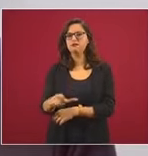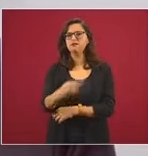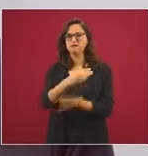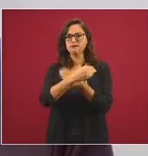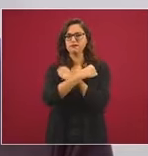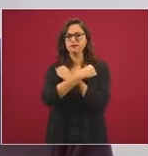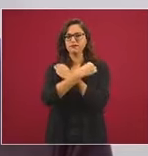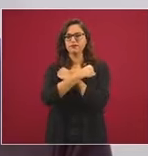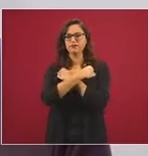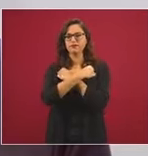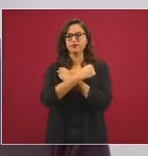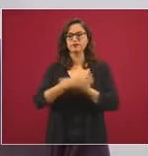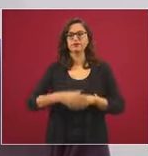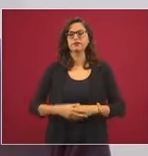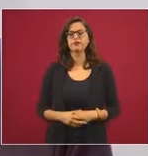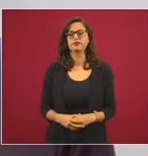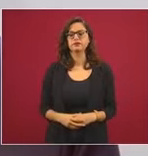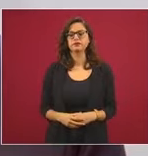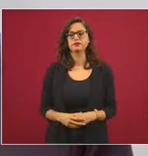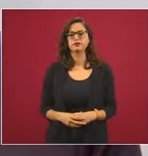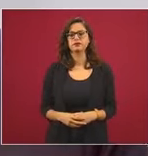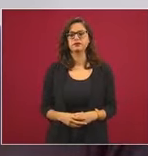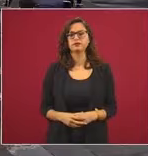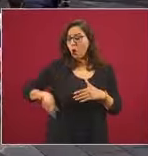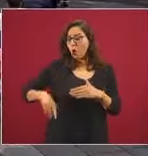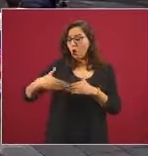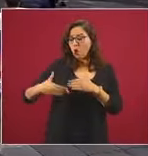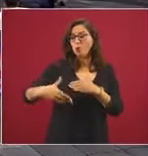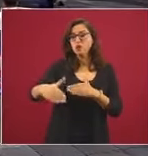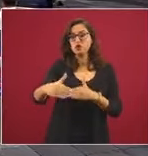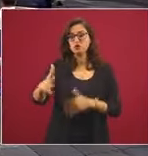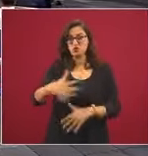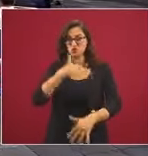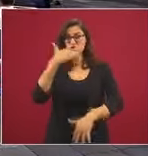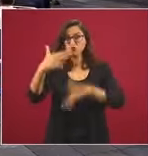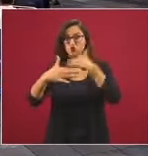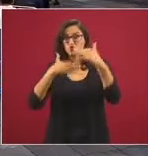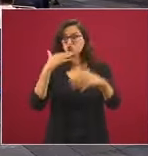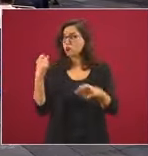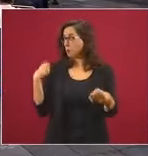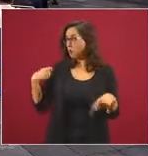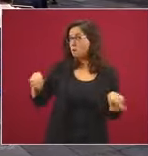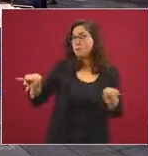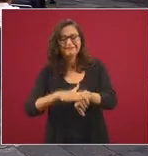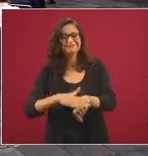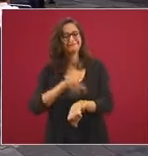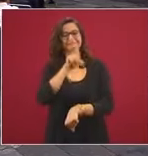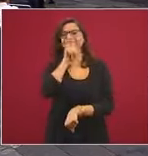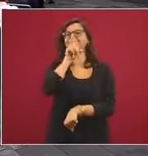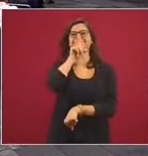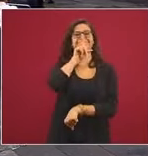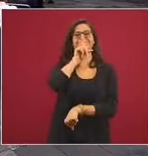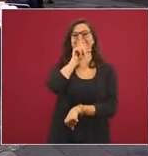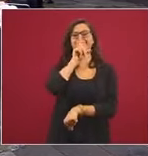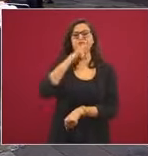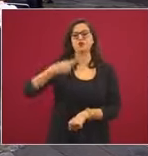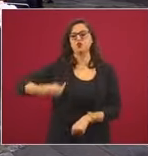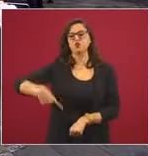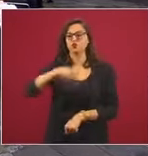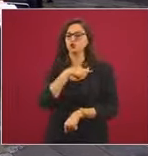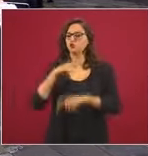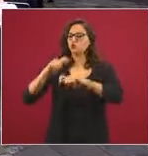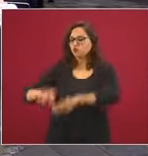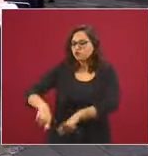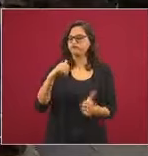no será recordado por corrupto, nuestro principal legado será purificar la vida